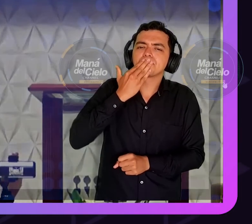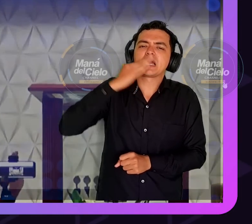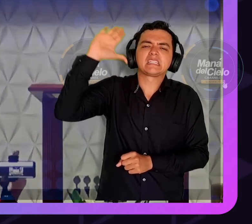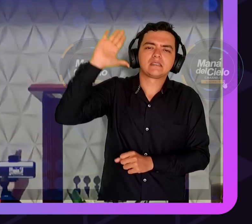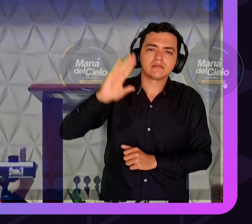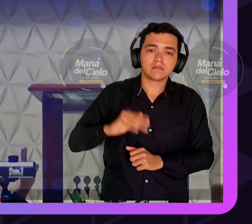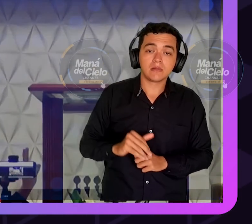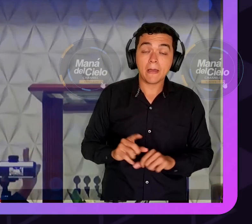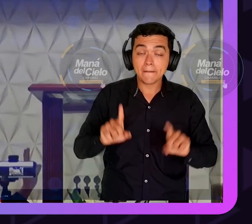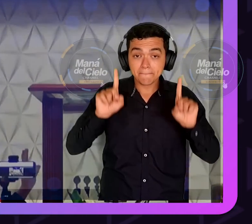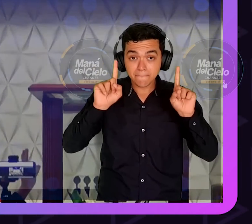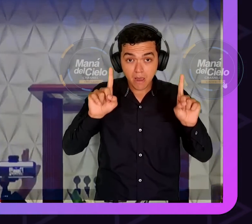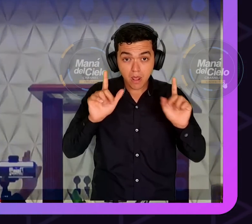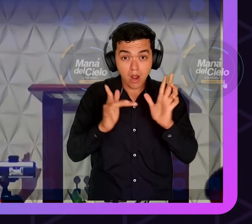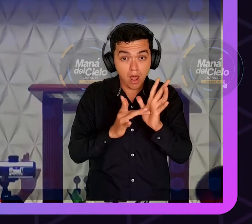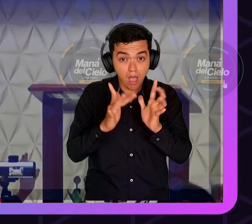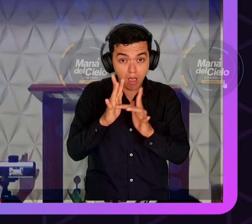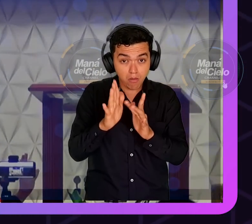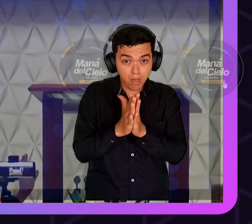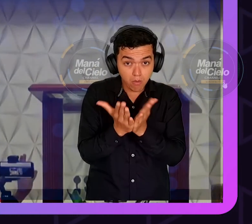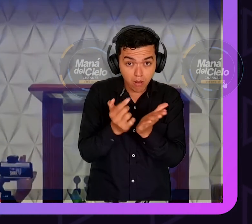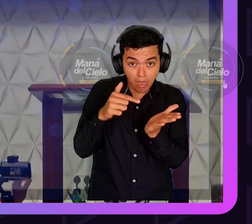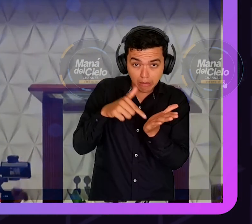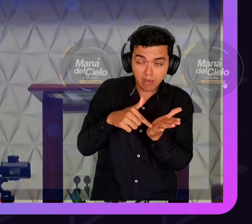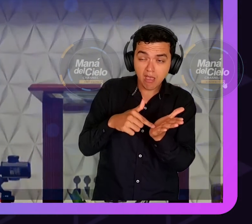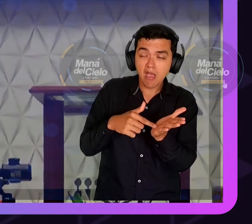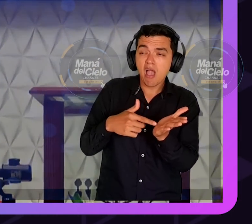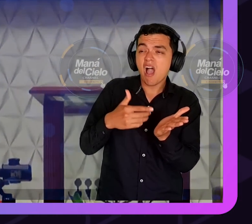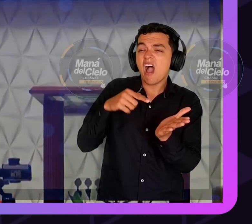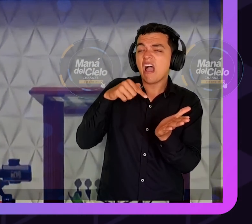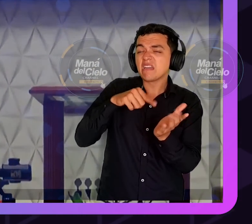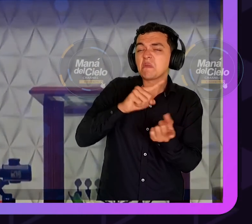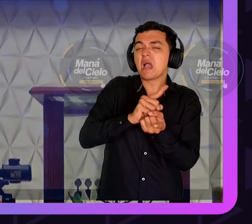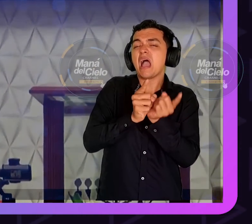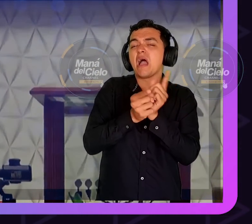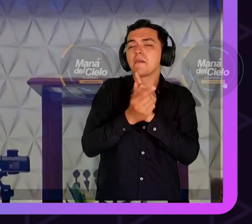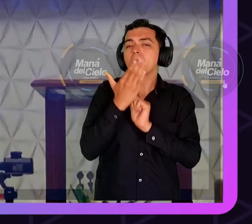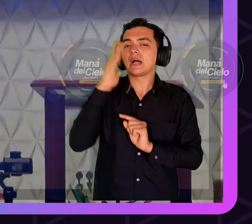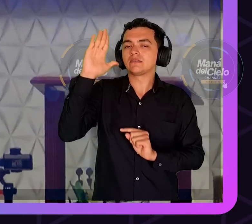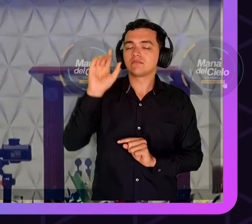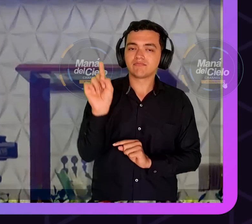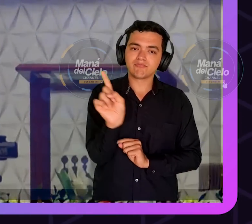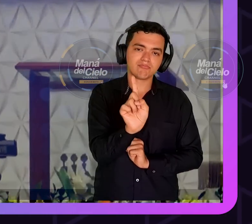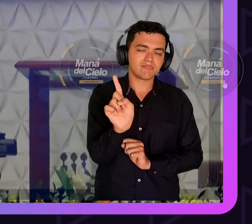hablaré más de una hora predicando esta mañana. Ay, no se rían así, que esto es en serio.